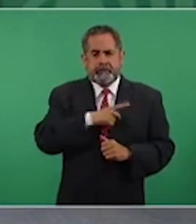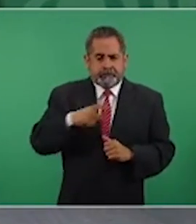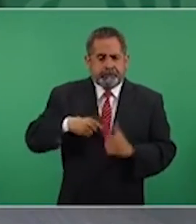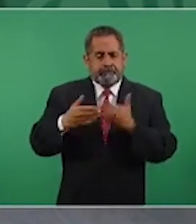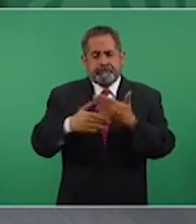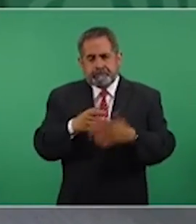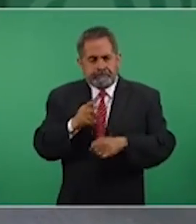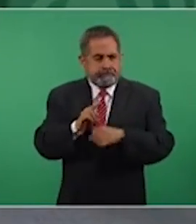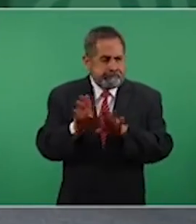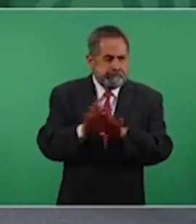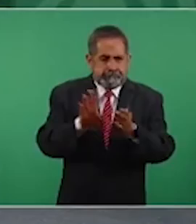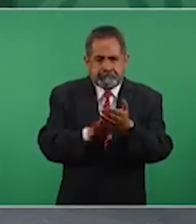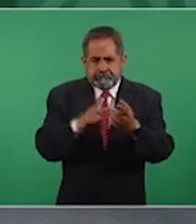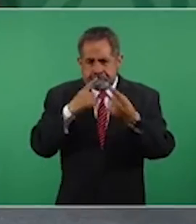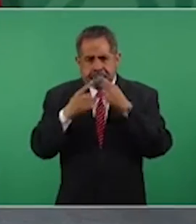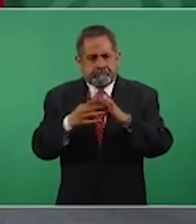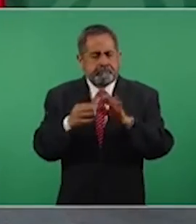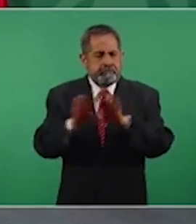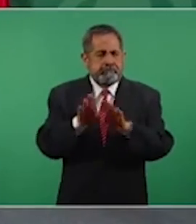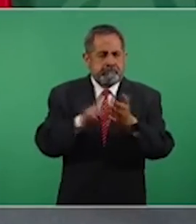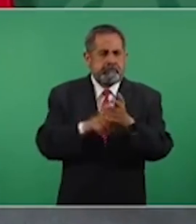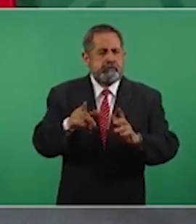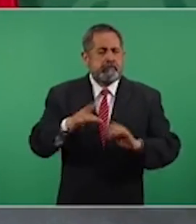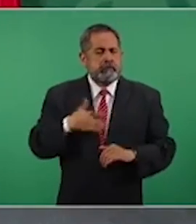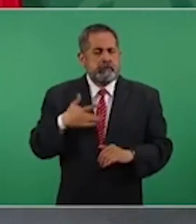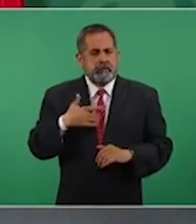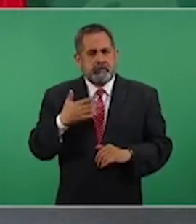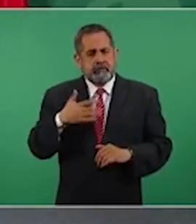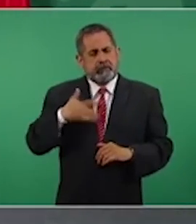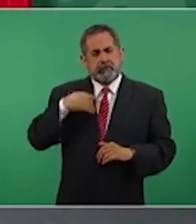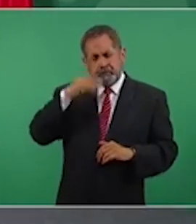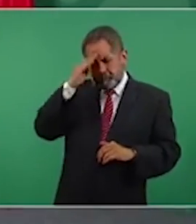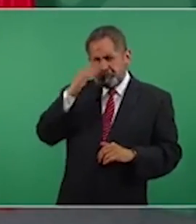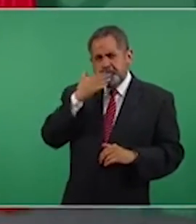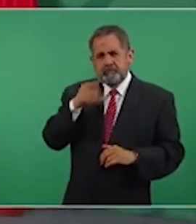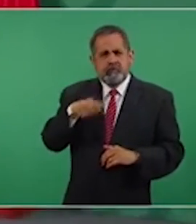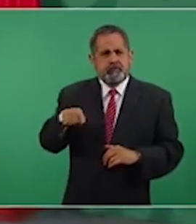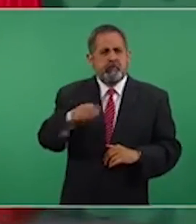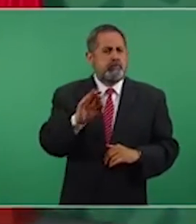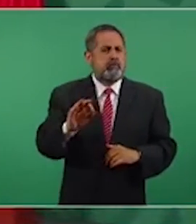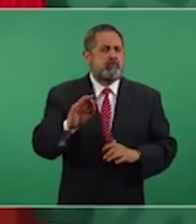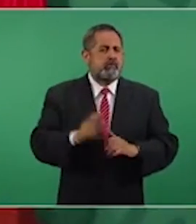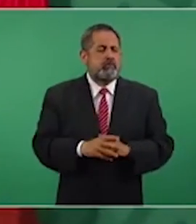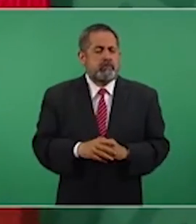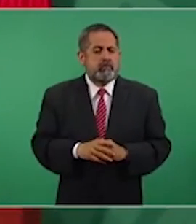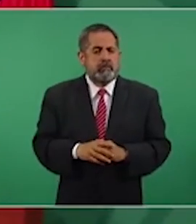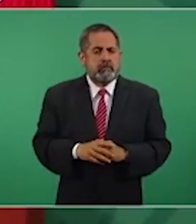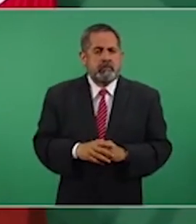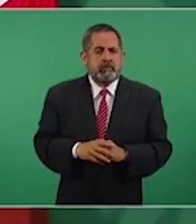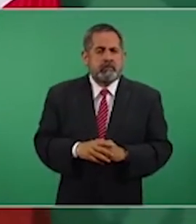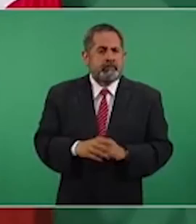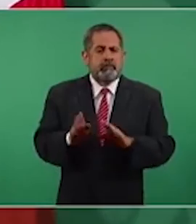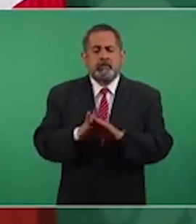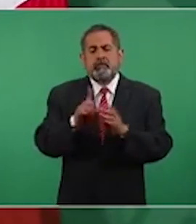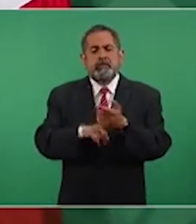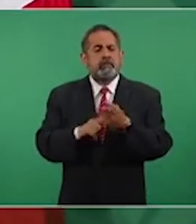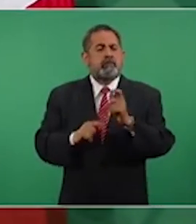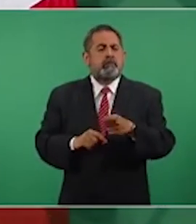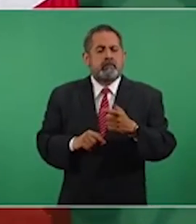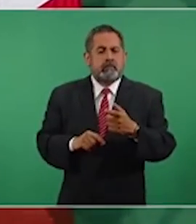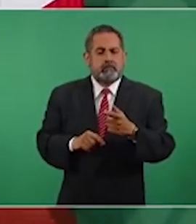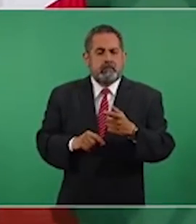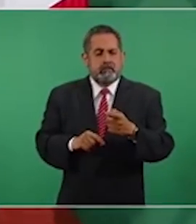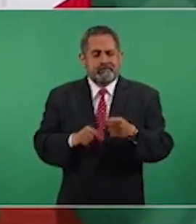supervisando constantemente. Y me parece bien lo que hicieron, de que si no hay